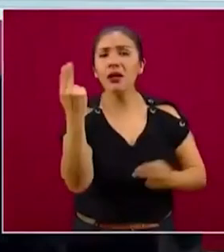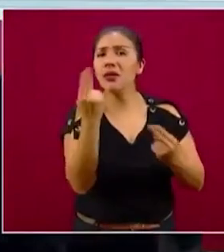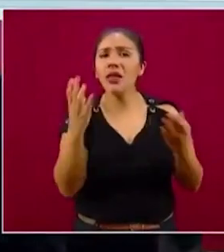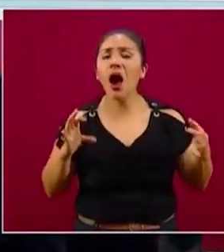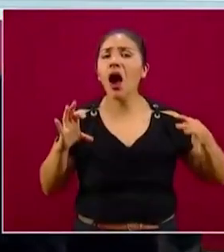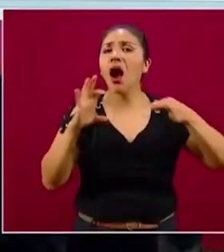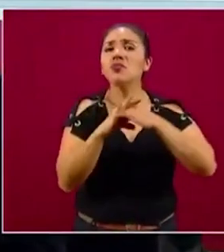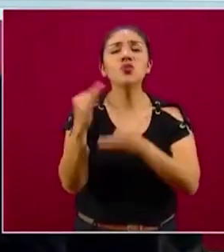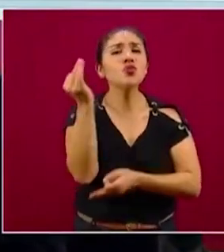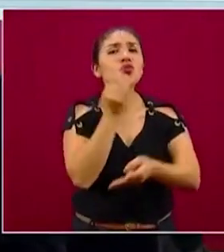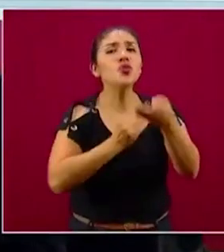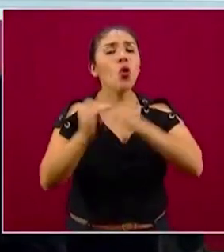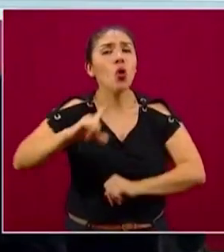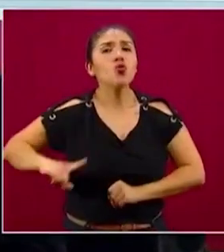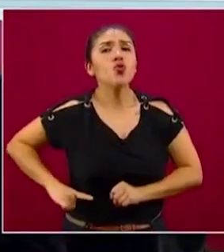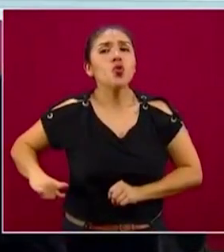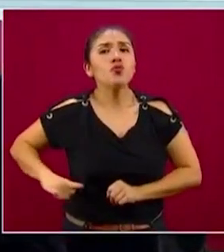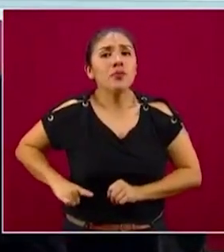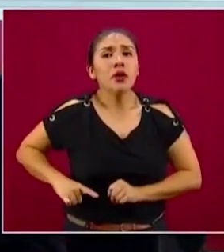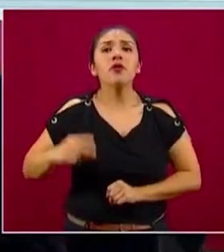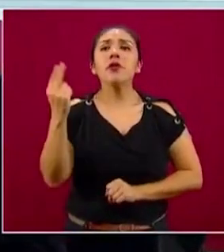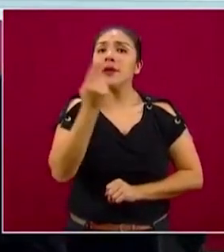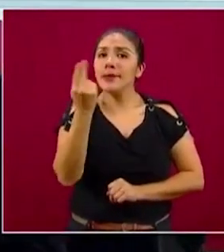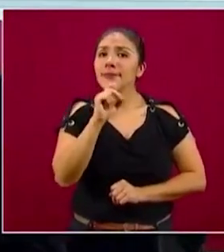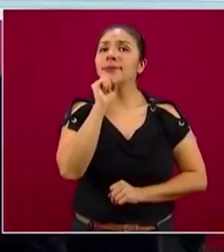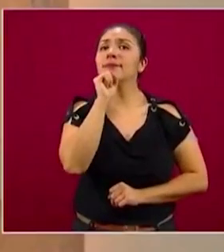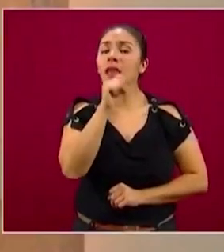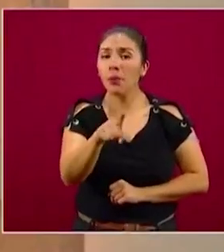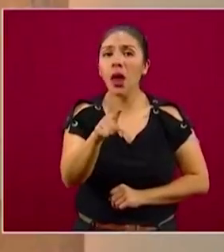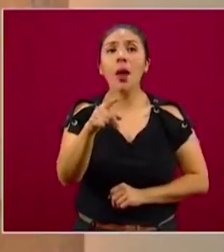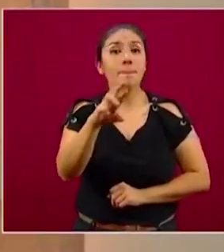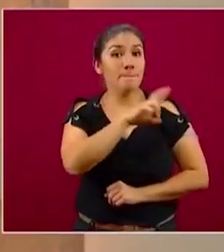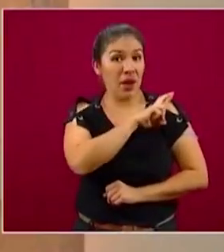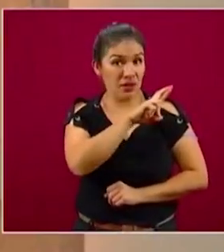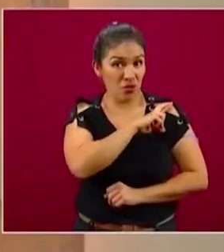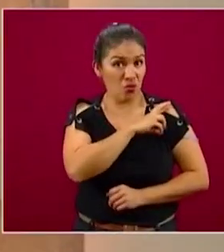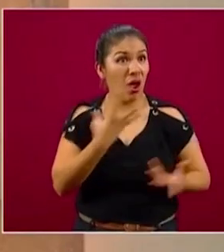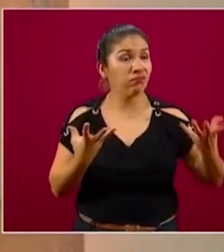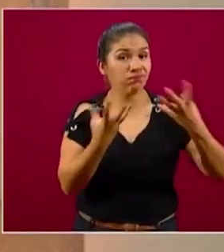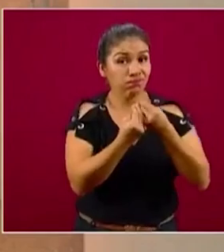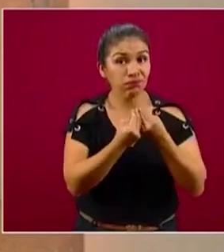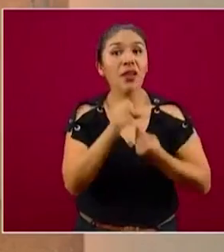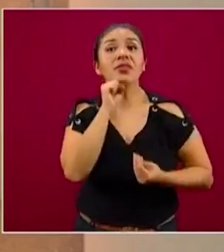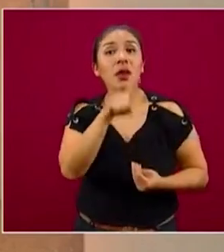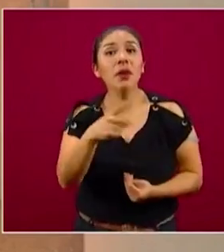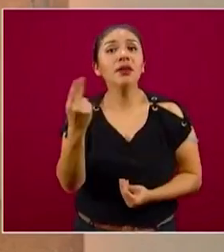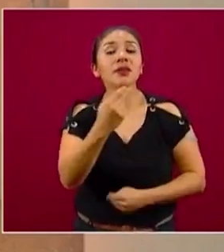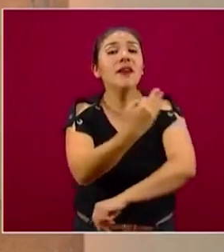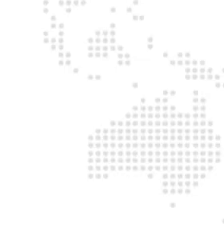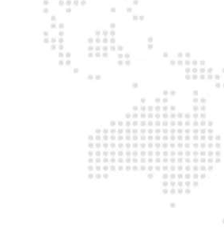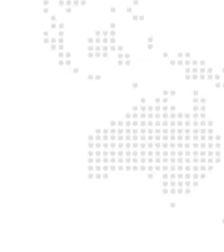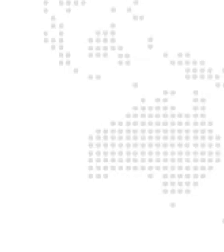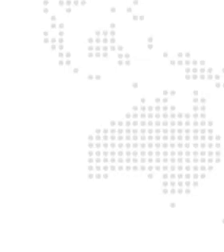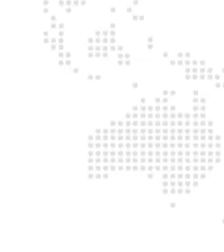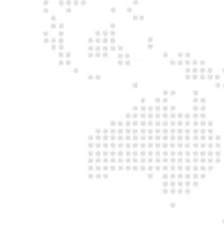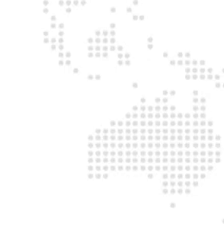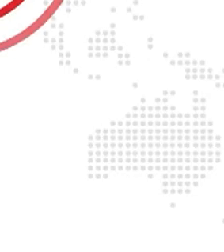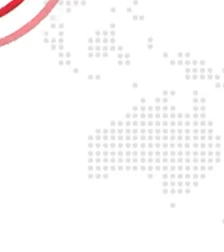requieren a todos los sectores de gobierno, requieren, claro, al sector privado y evidentemente requieren a sus familias.